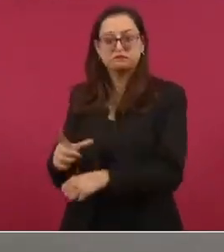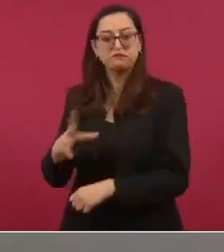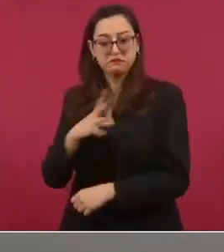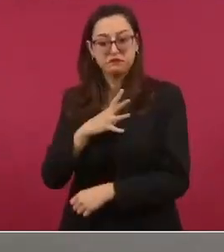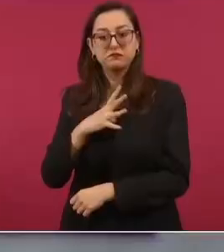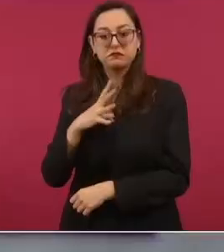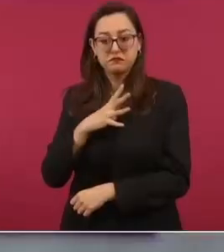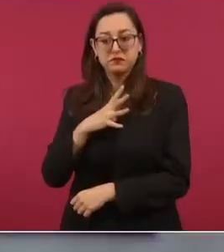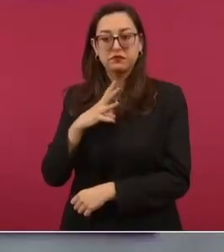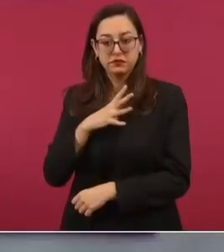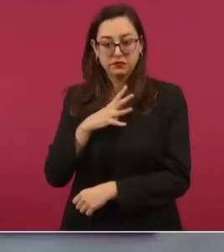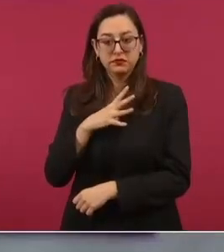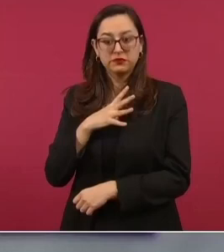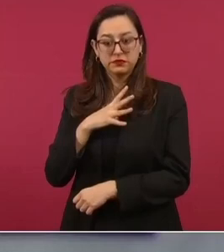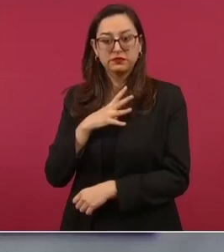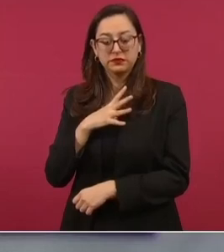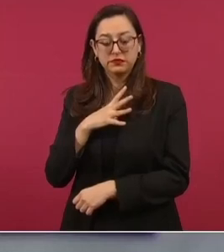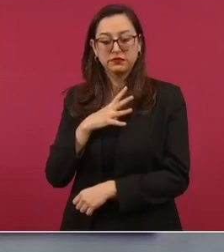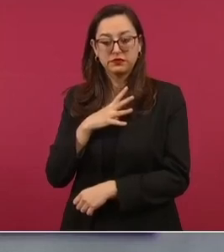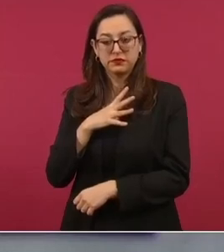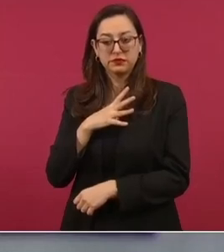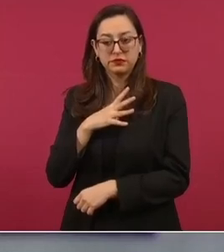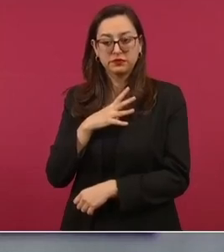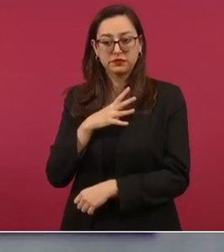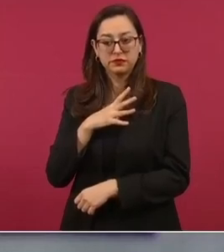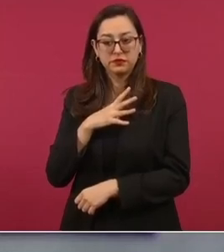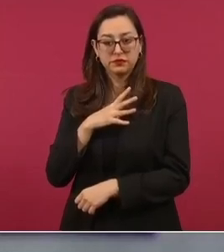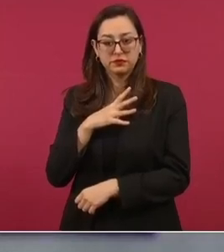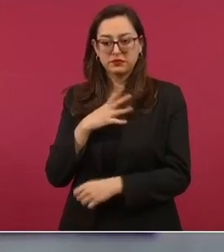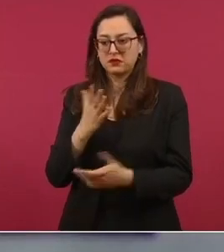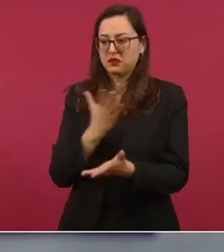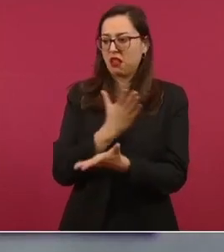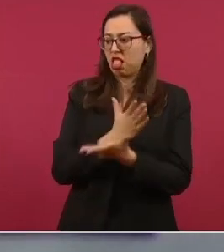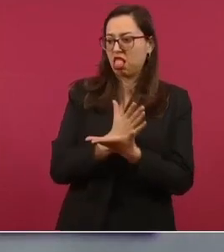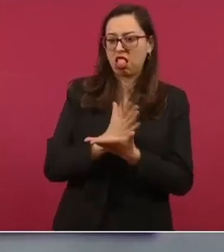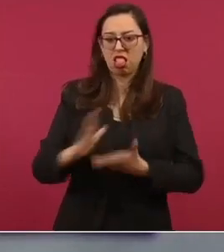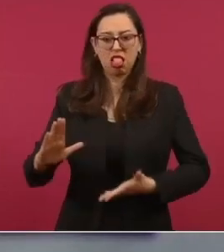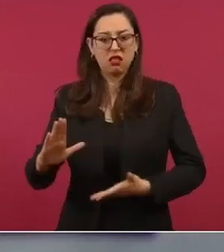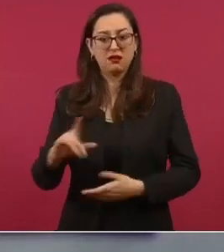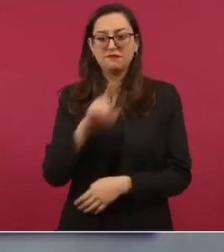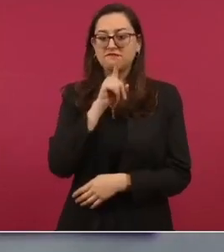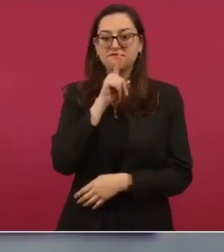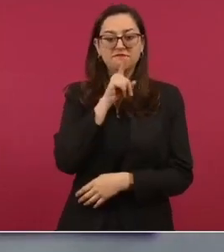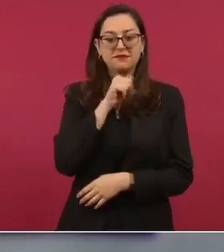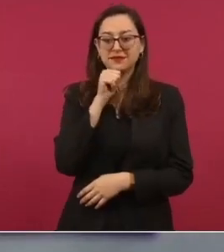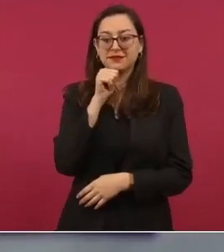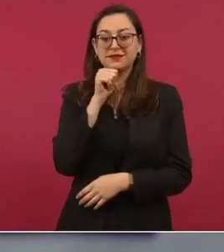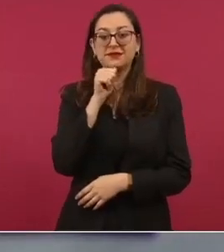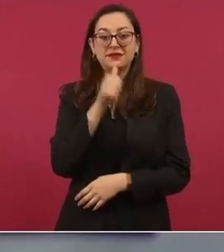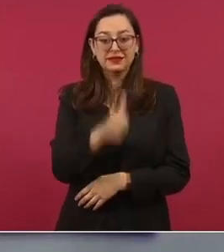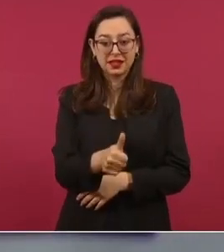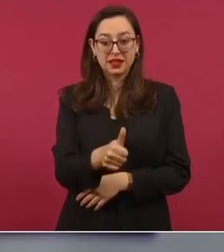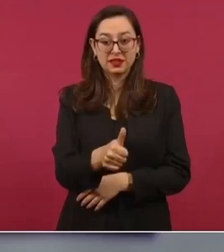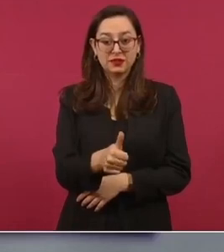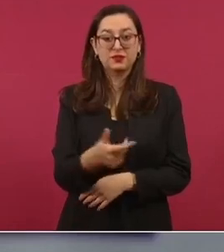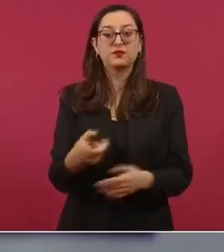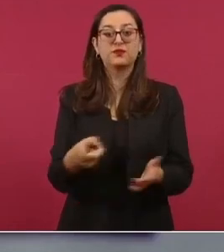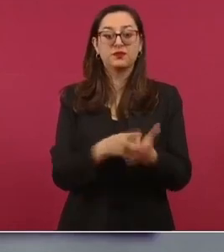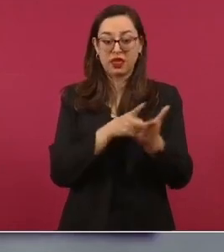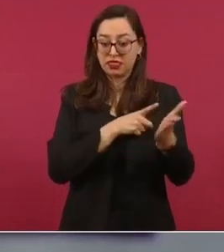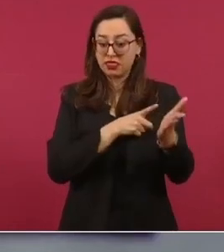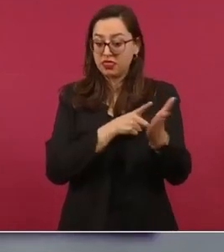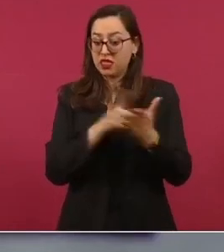no se excluye a nadie y se garantizan los derechos